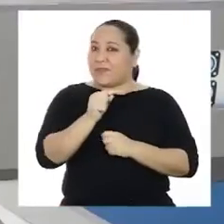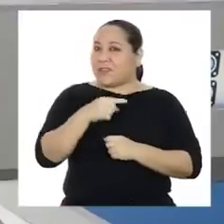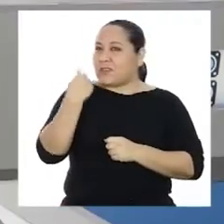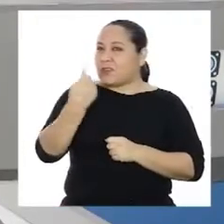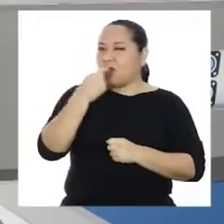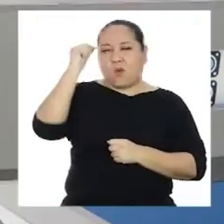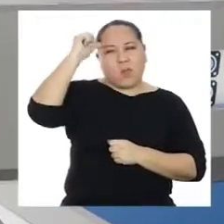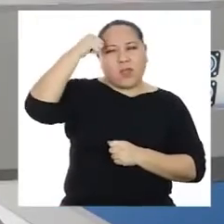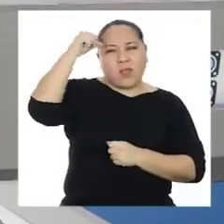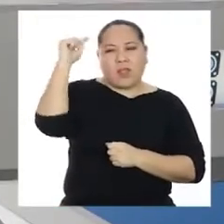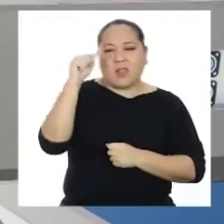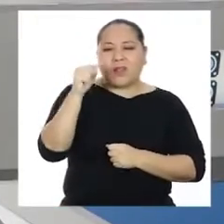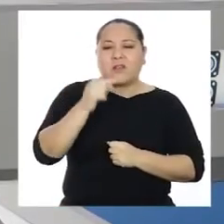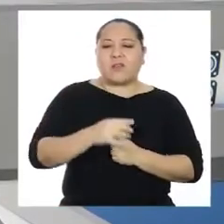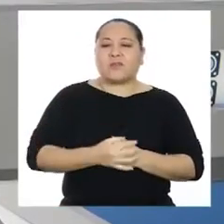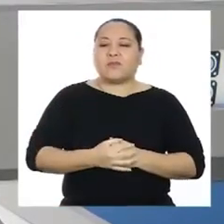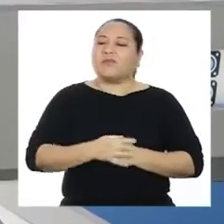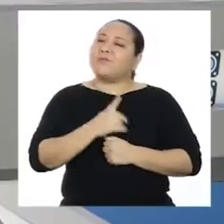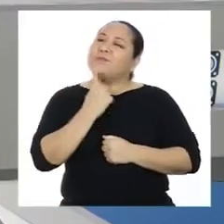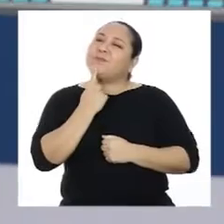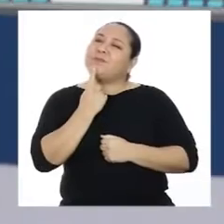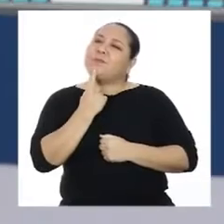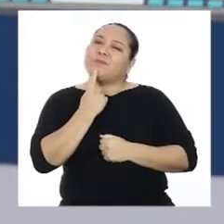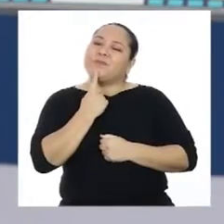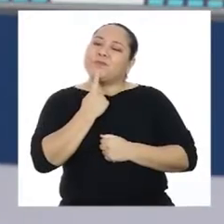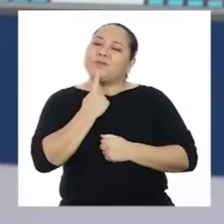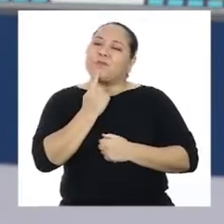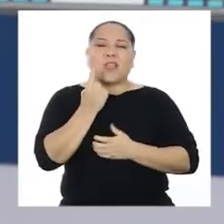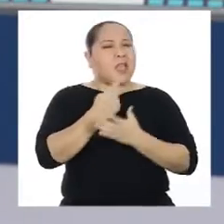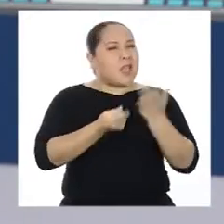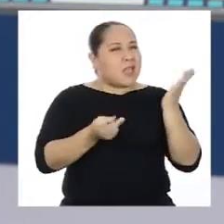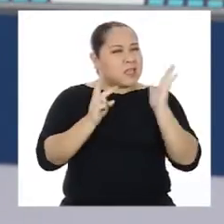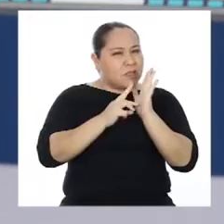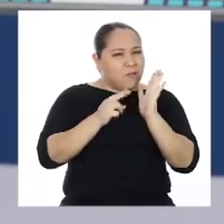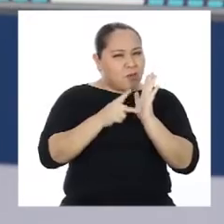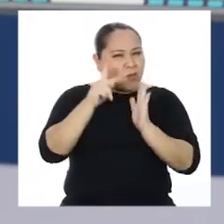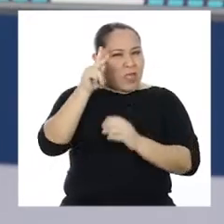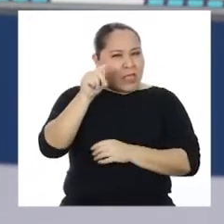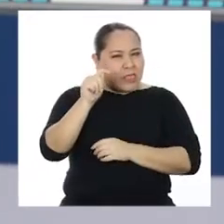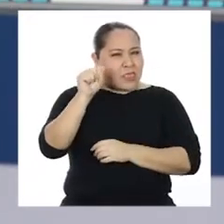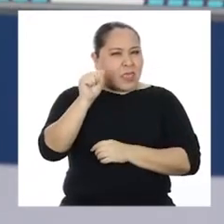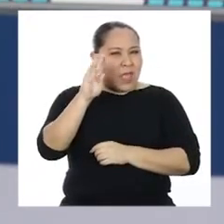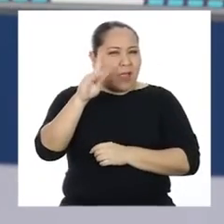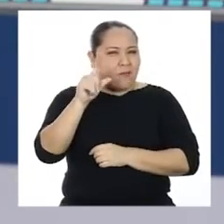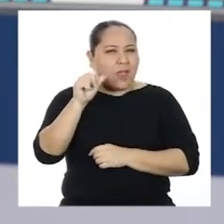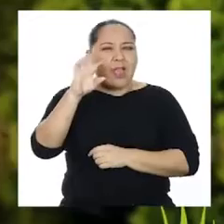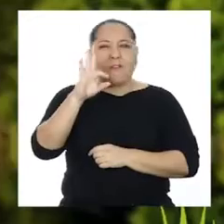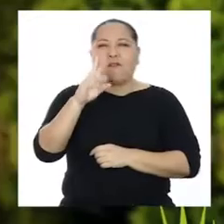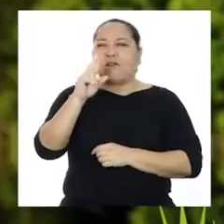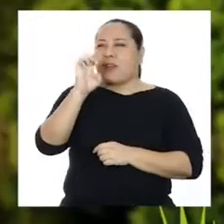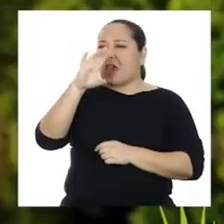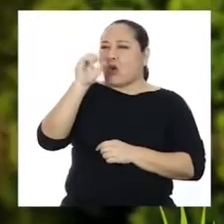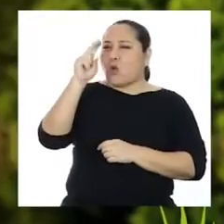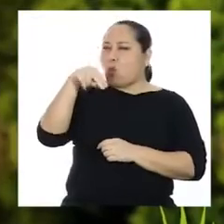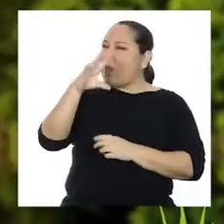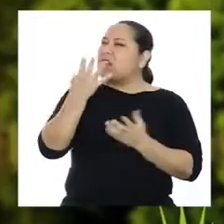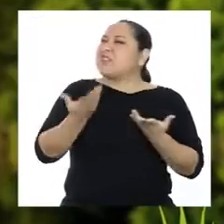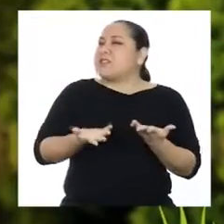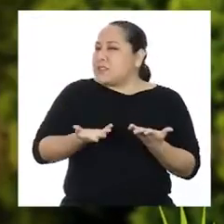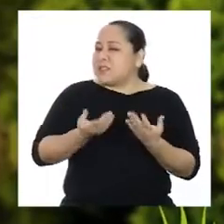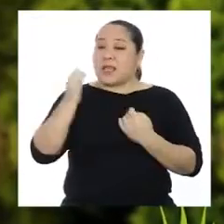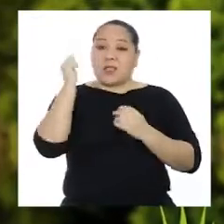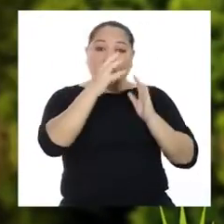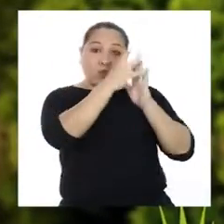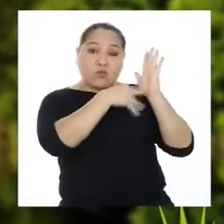Y solo para recordar... ¿Qué es una tabla de frecuencias? La tabla de